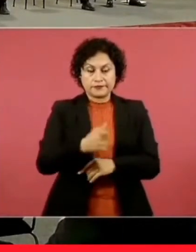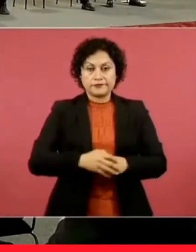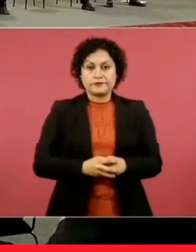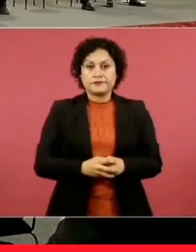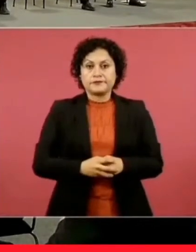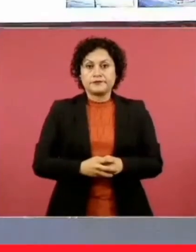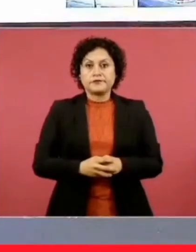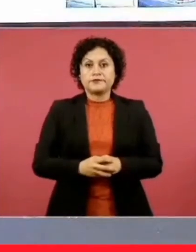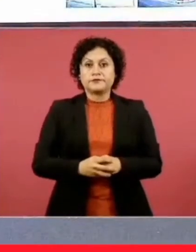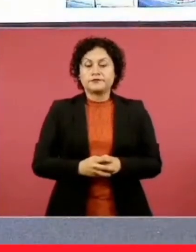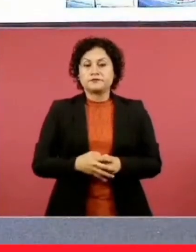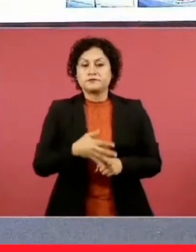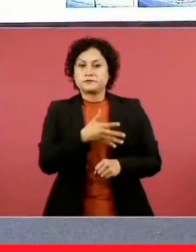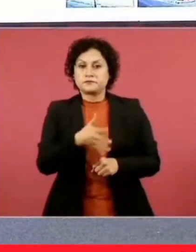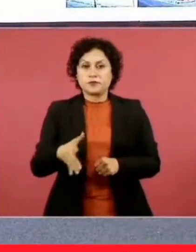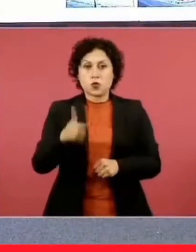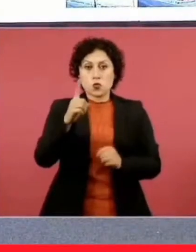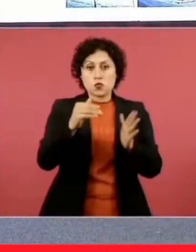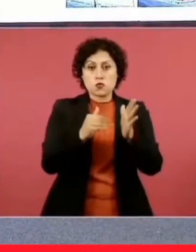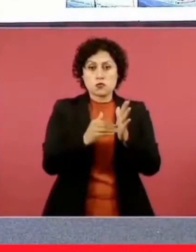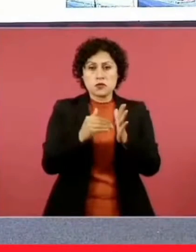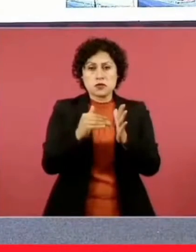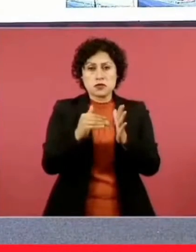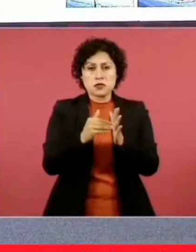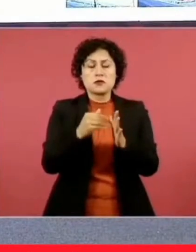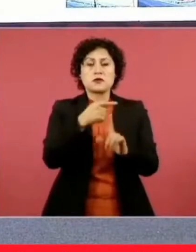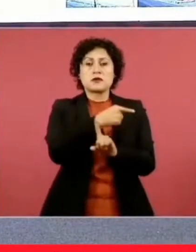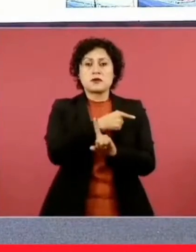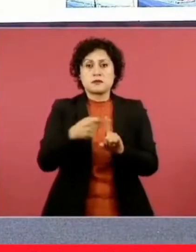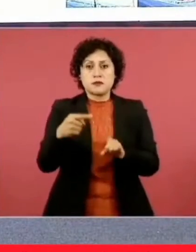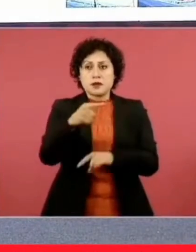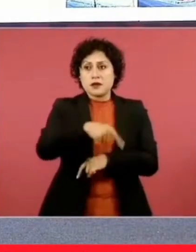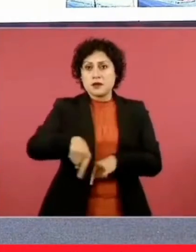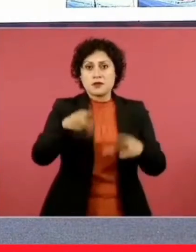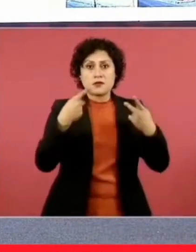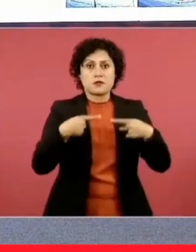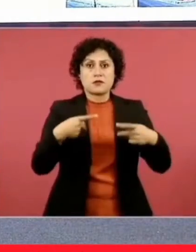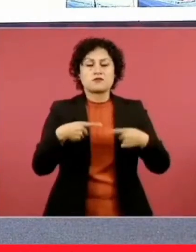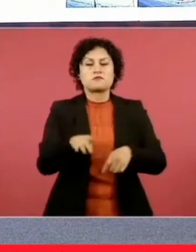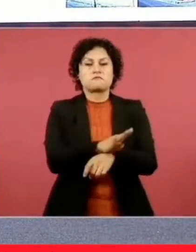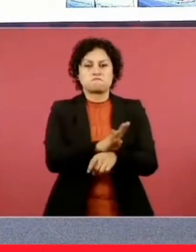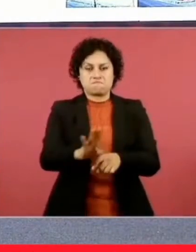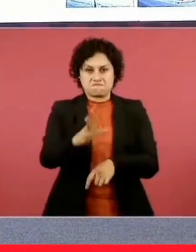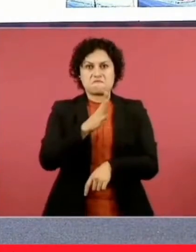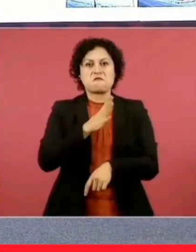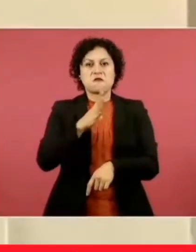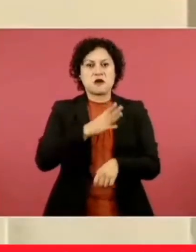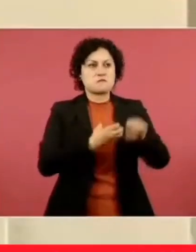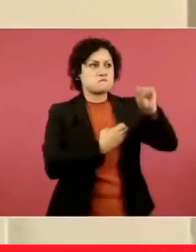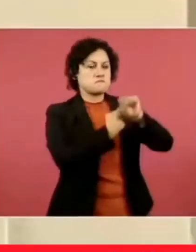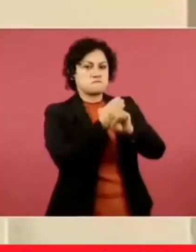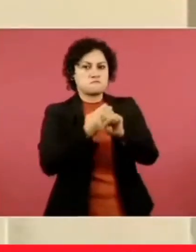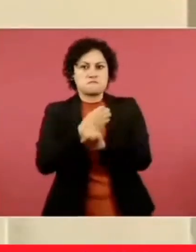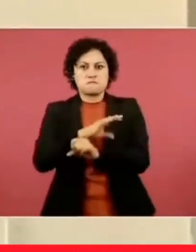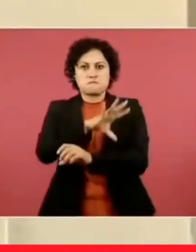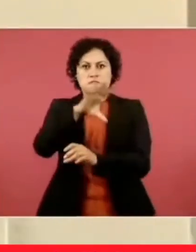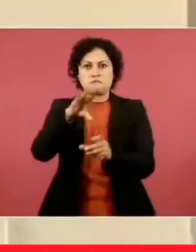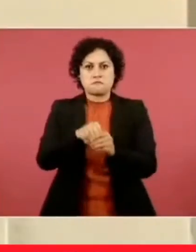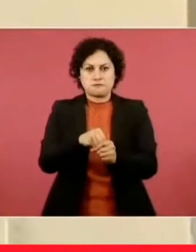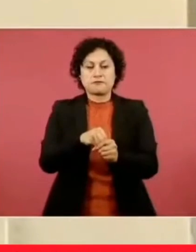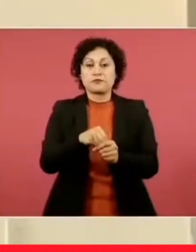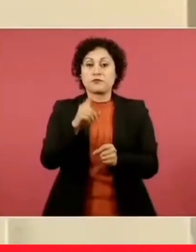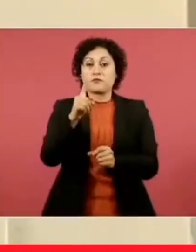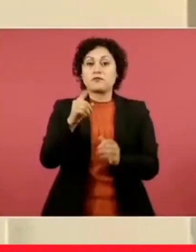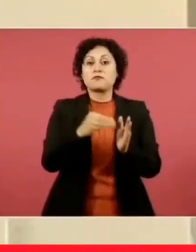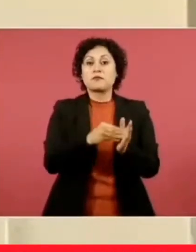Más de un millón y medio de personas beneficiadas en las 32 entidades del país, 1.100 municipios.